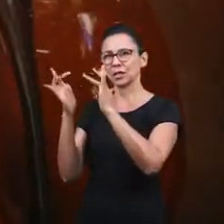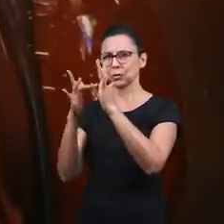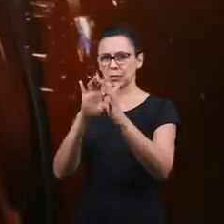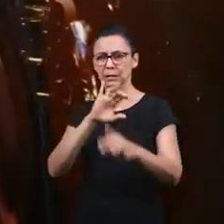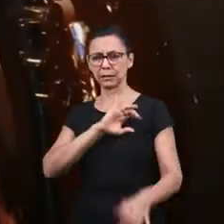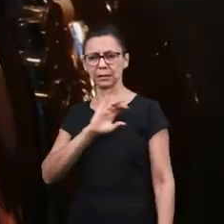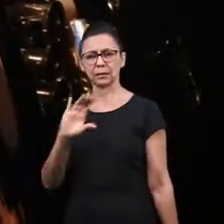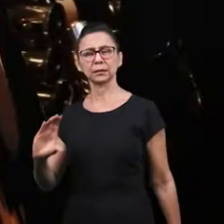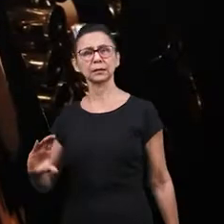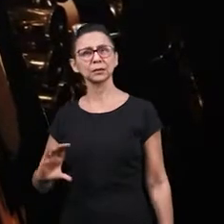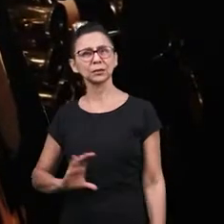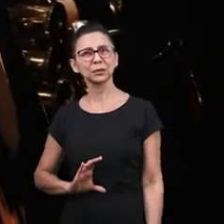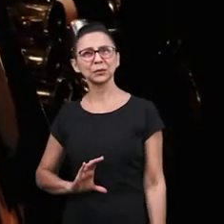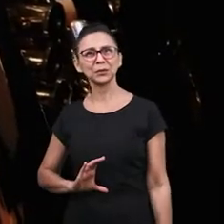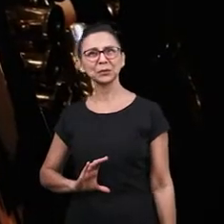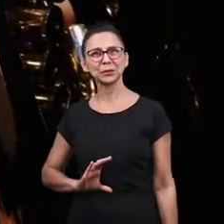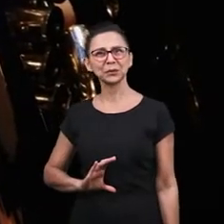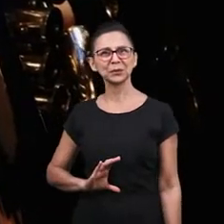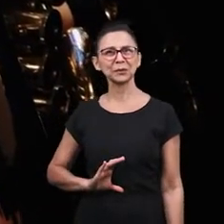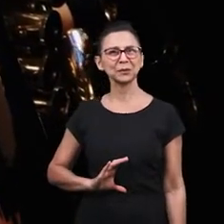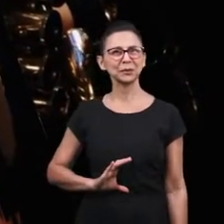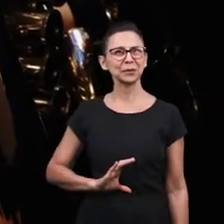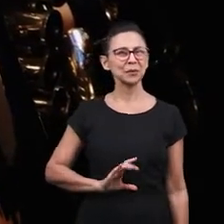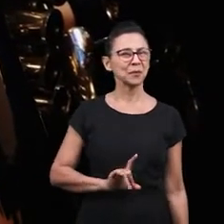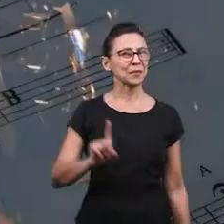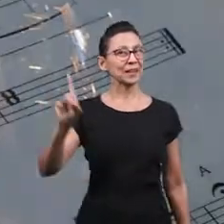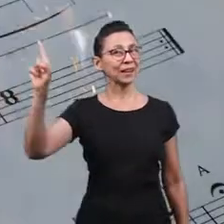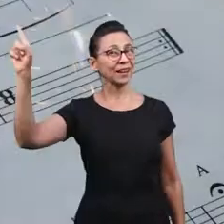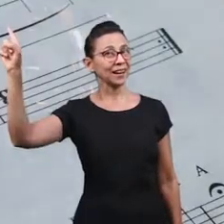Vamos É Jesús Cristo